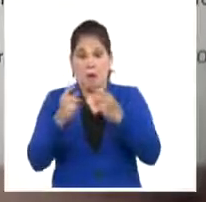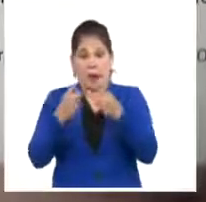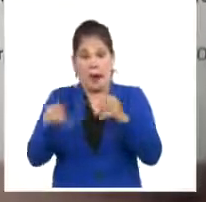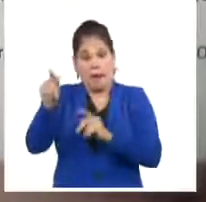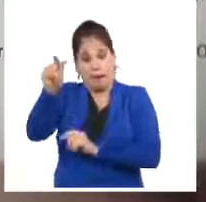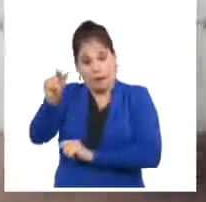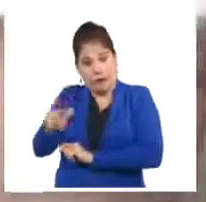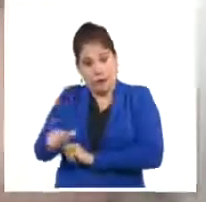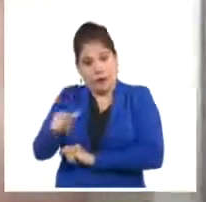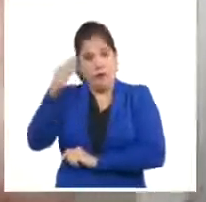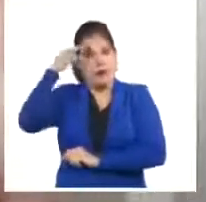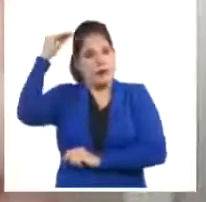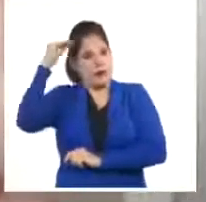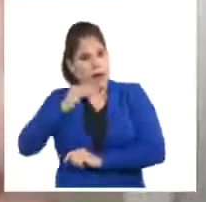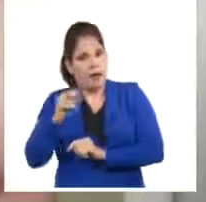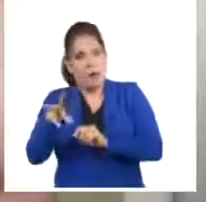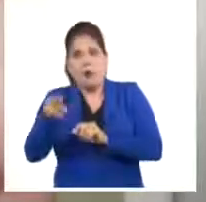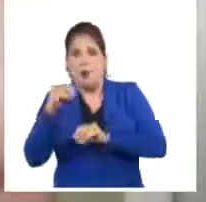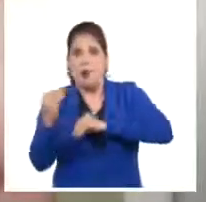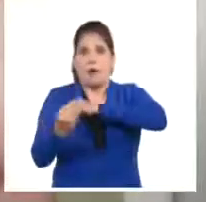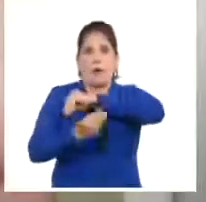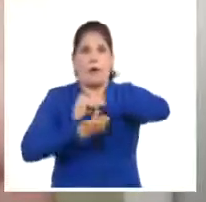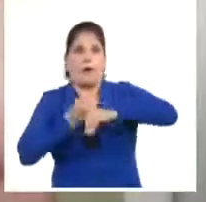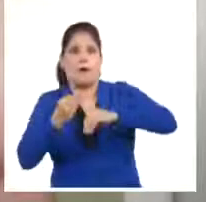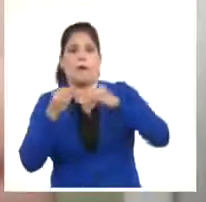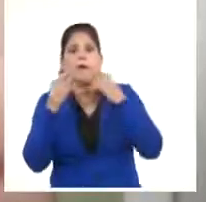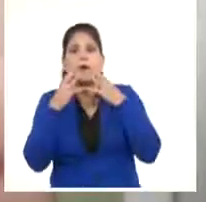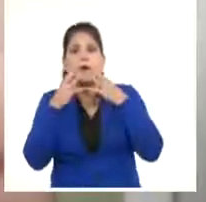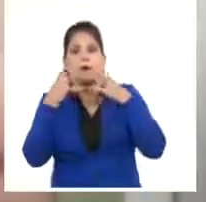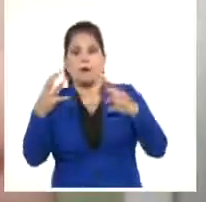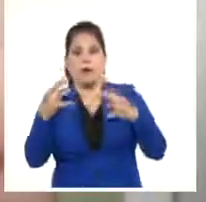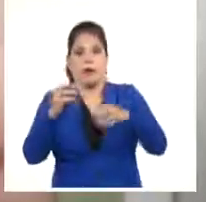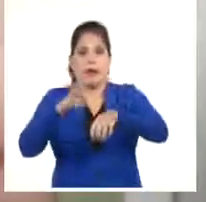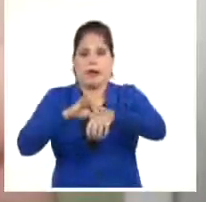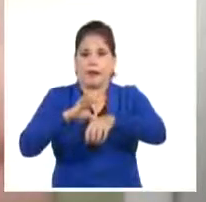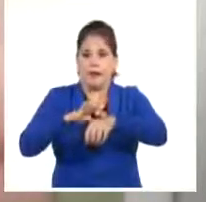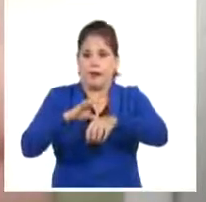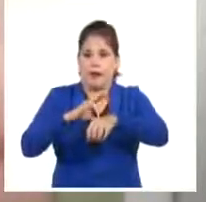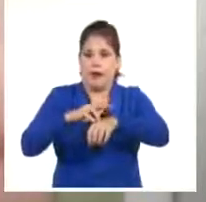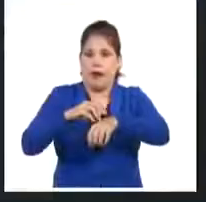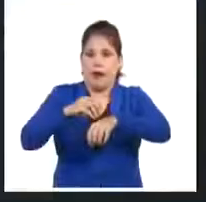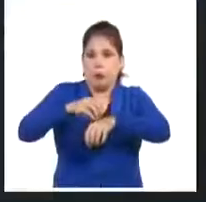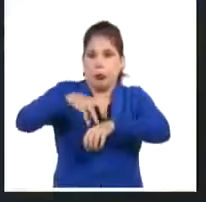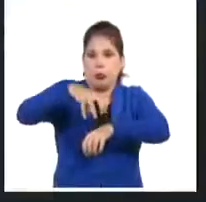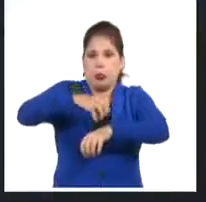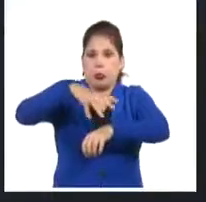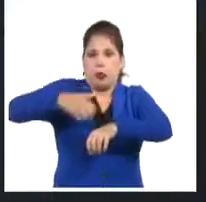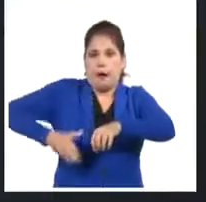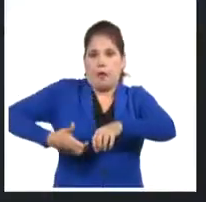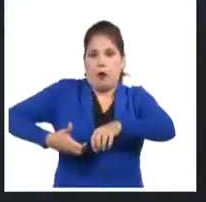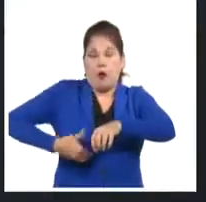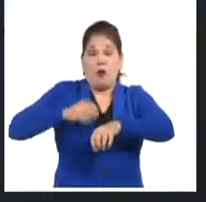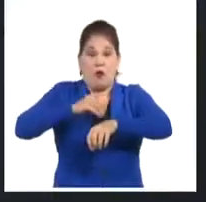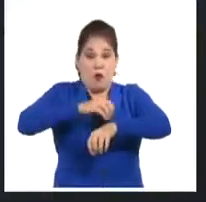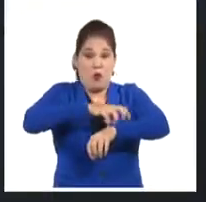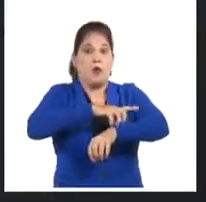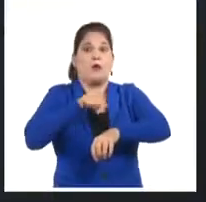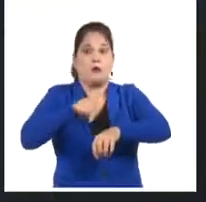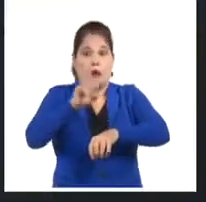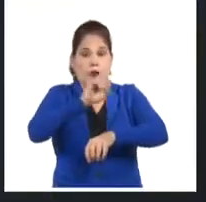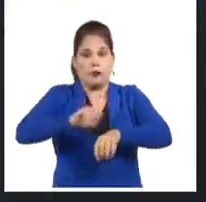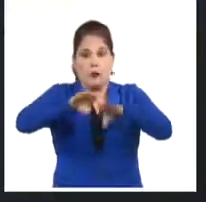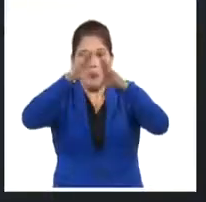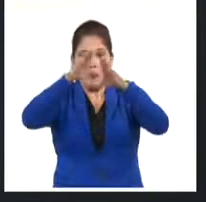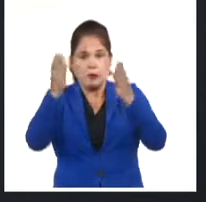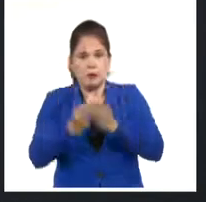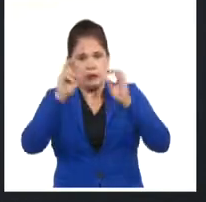determinen si se han producido cambios significativos para reconsiderar su decisión. En otros momentos, la OMS